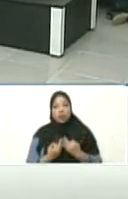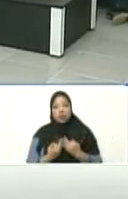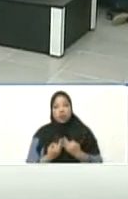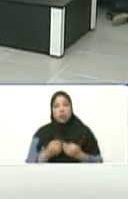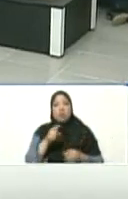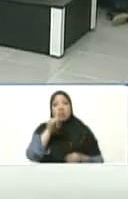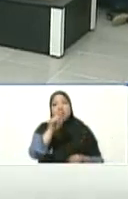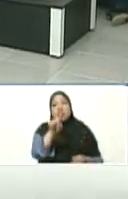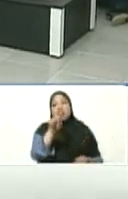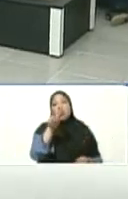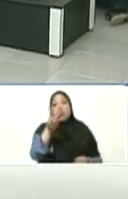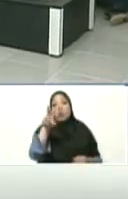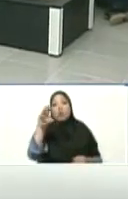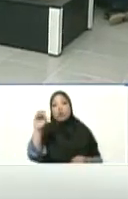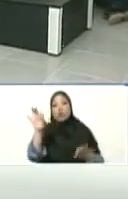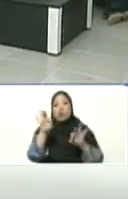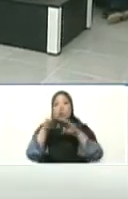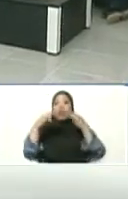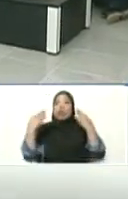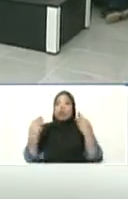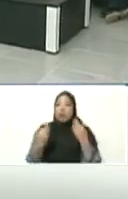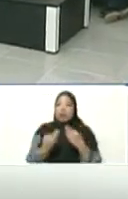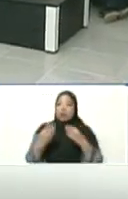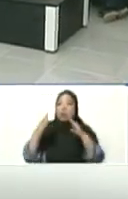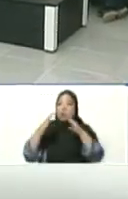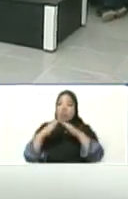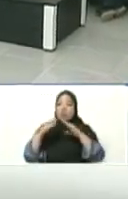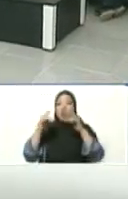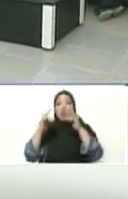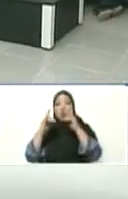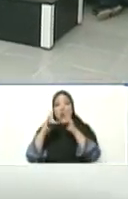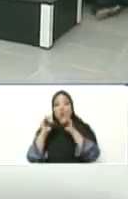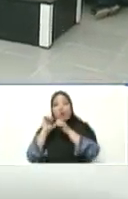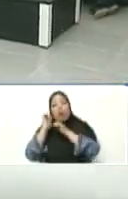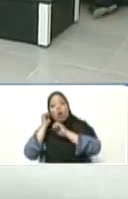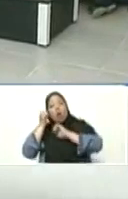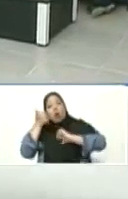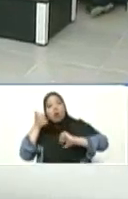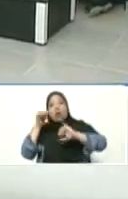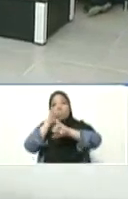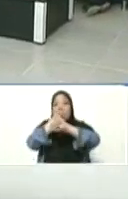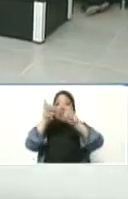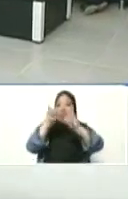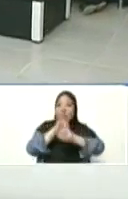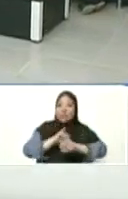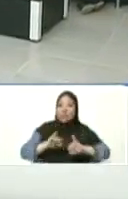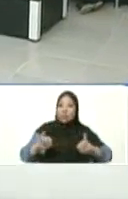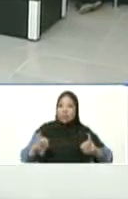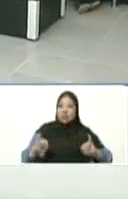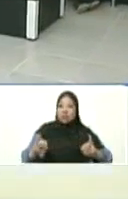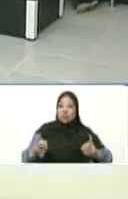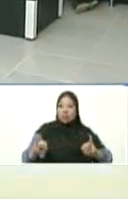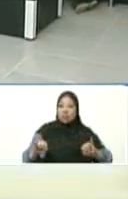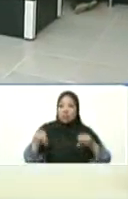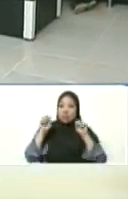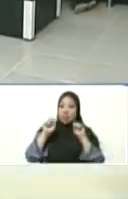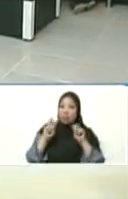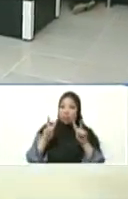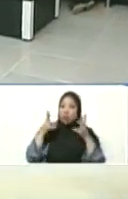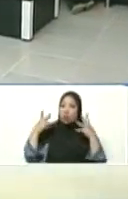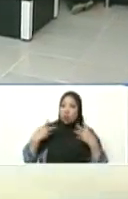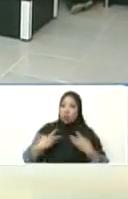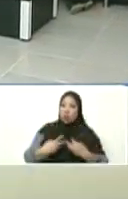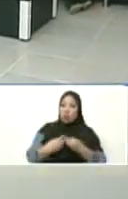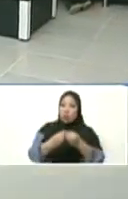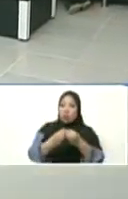120 familias que reciben su techo hoy van a dormir en su casa felices. Me los imagino, juntos